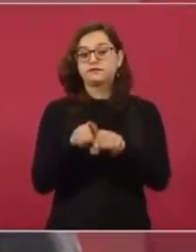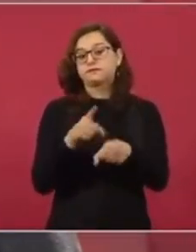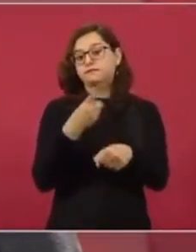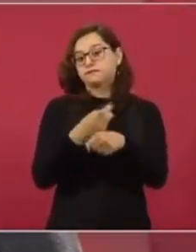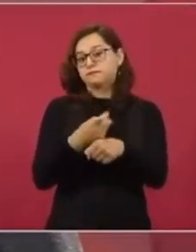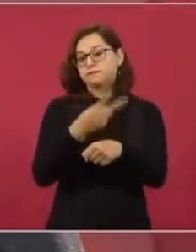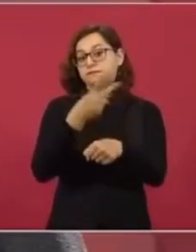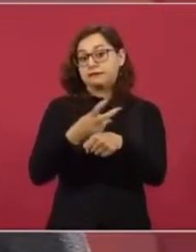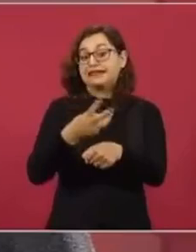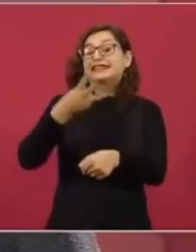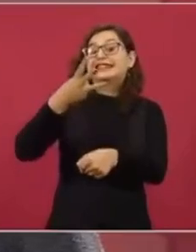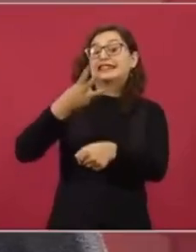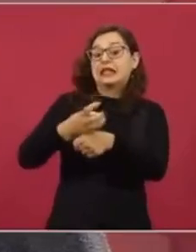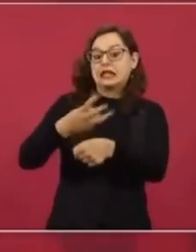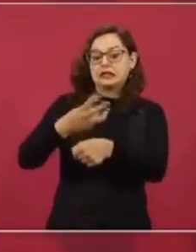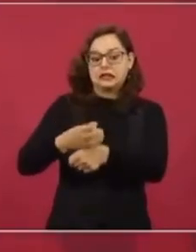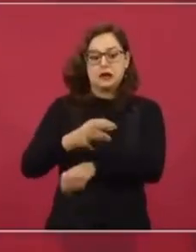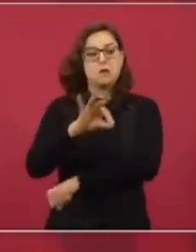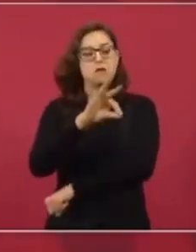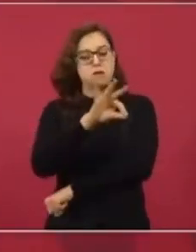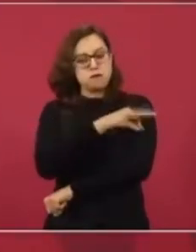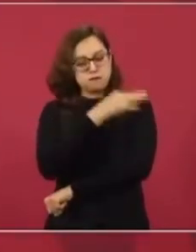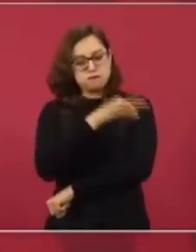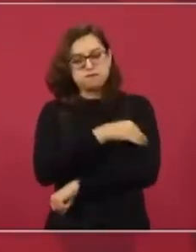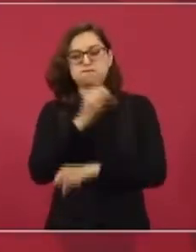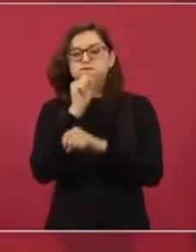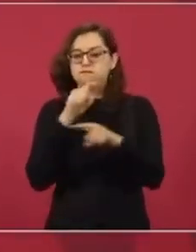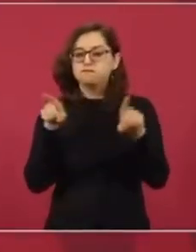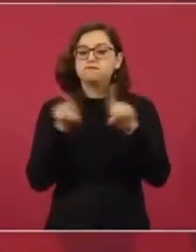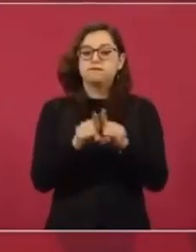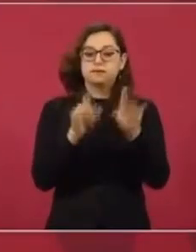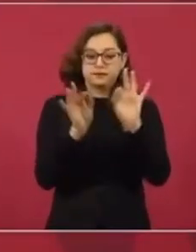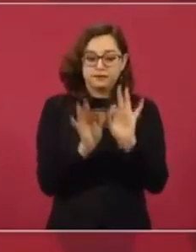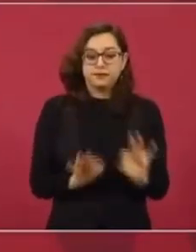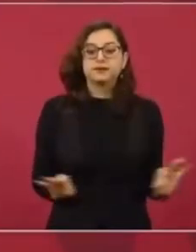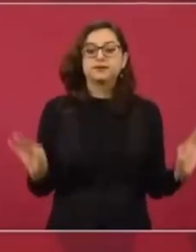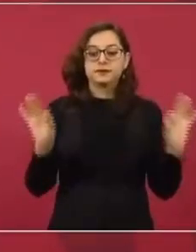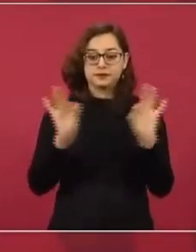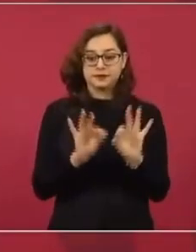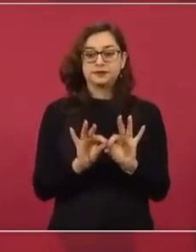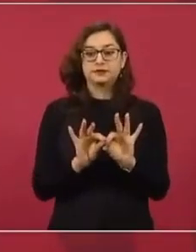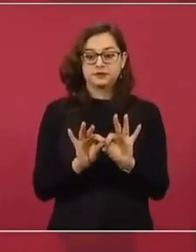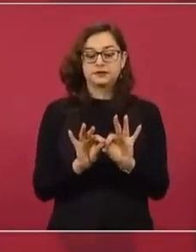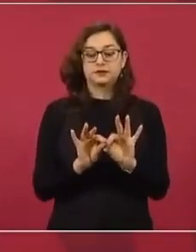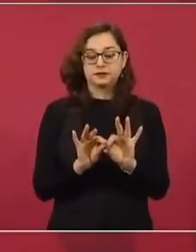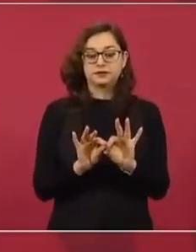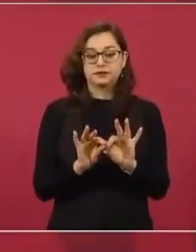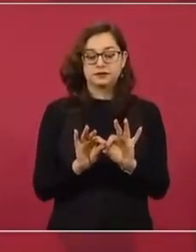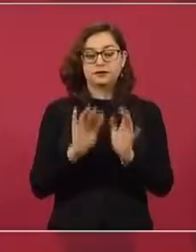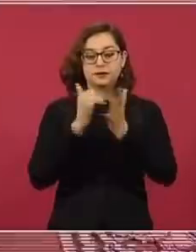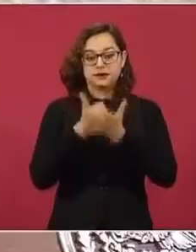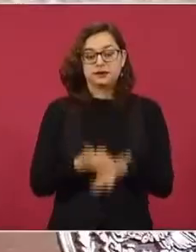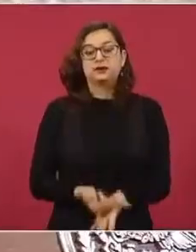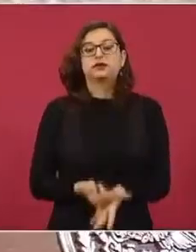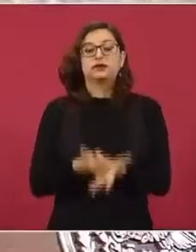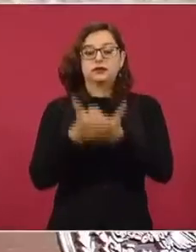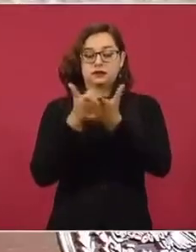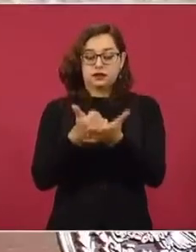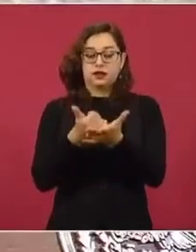porque también con esa vamos a